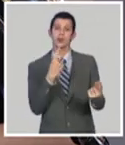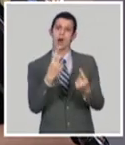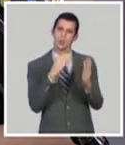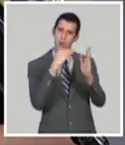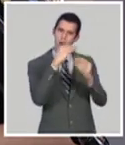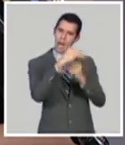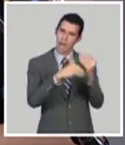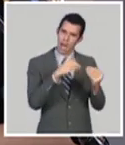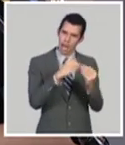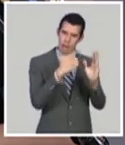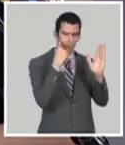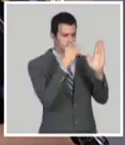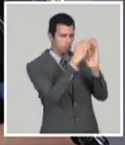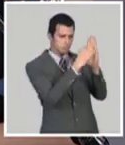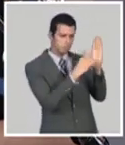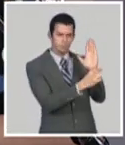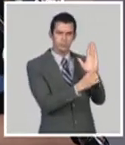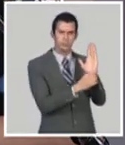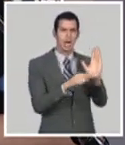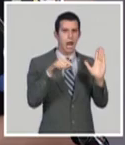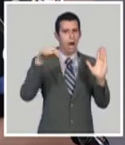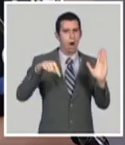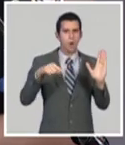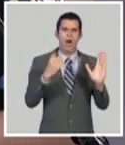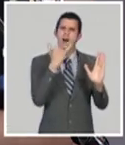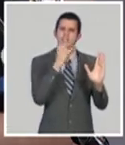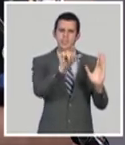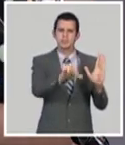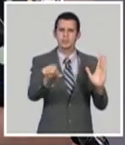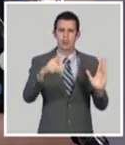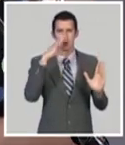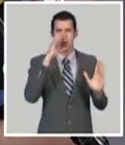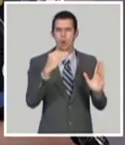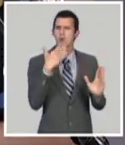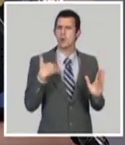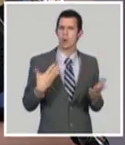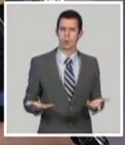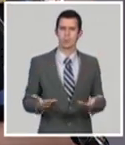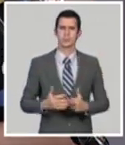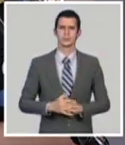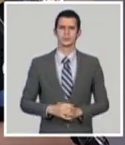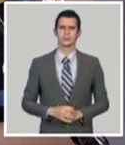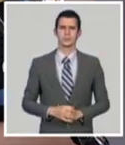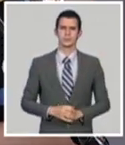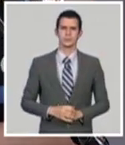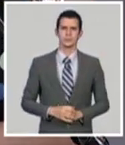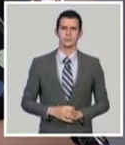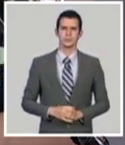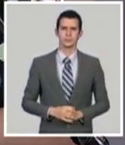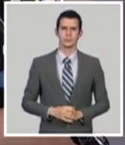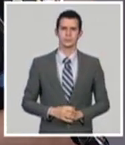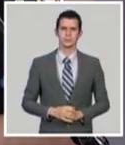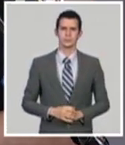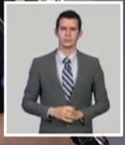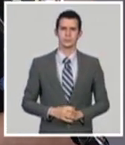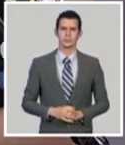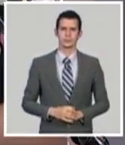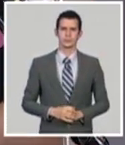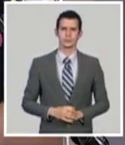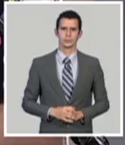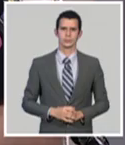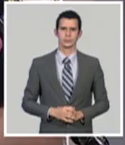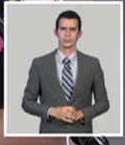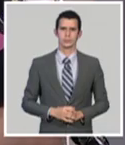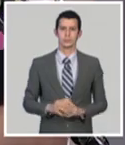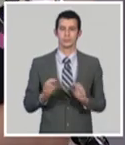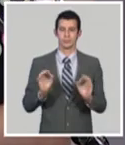no afectar a la población? Producto de las propias limitaciones que el país tuvo el año pasado, sobre todo por